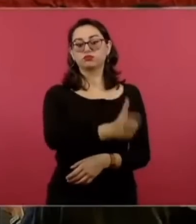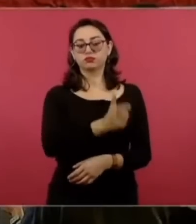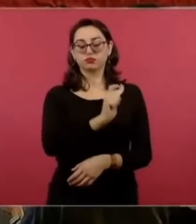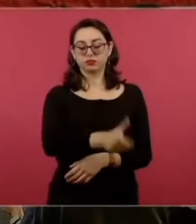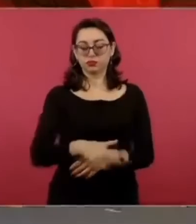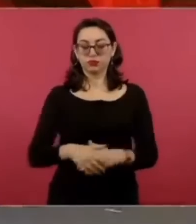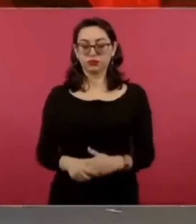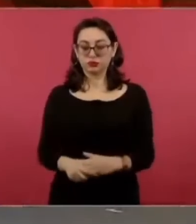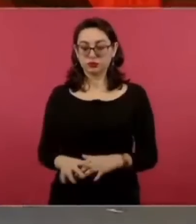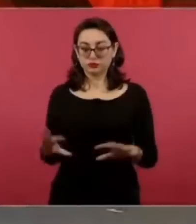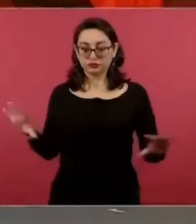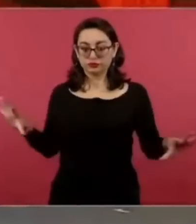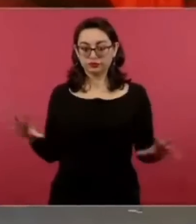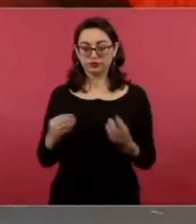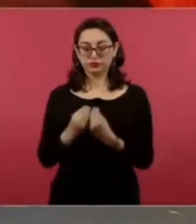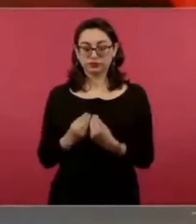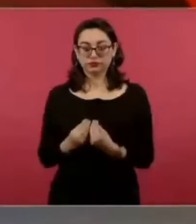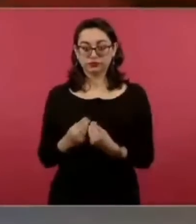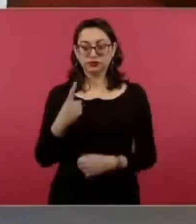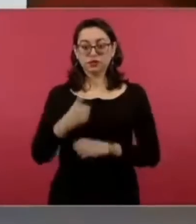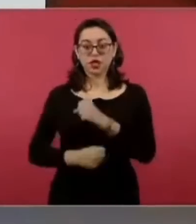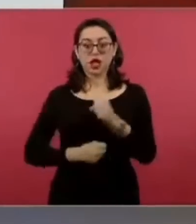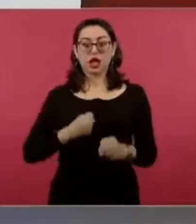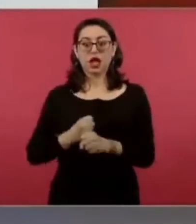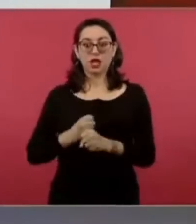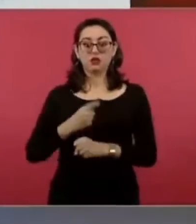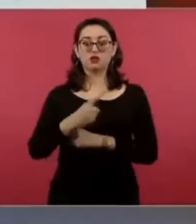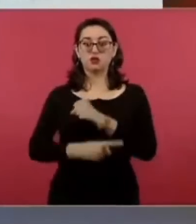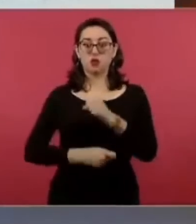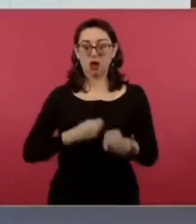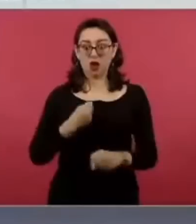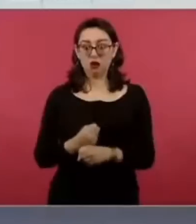¿cuánto? al año